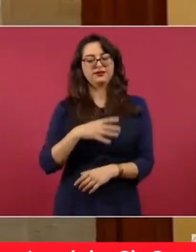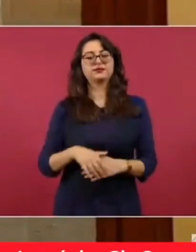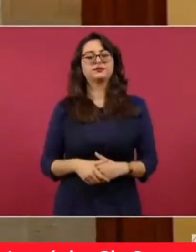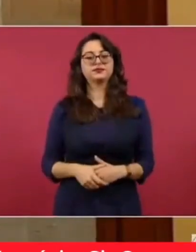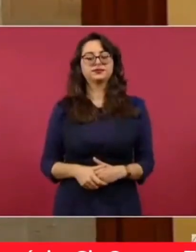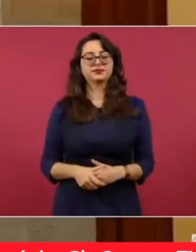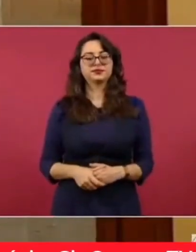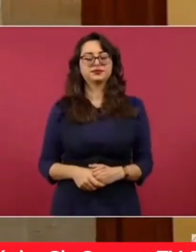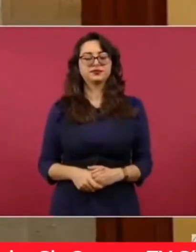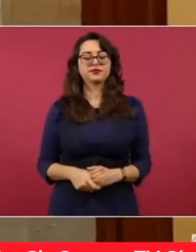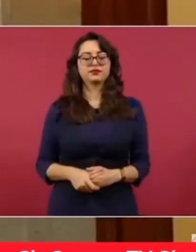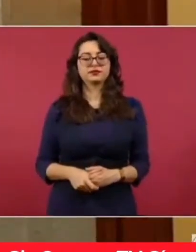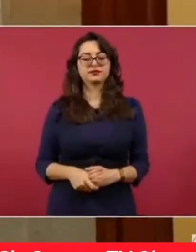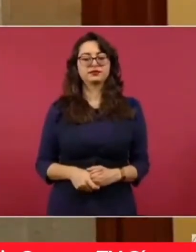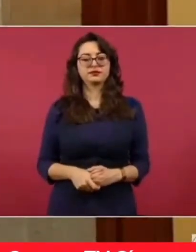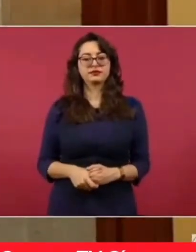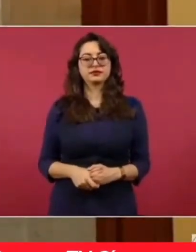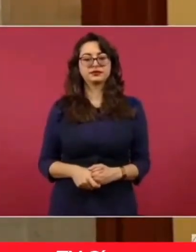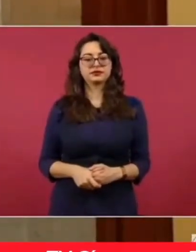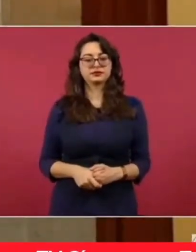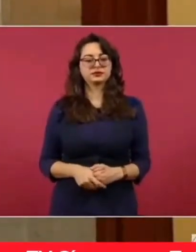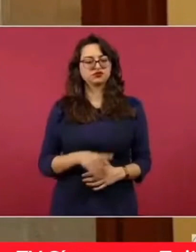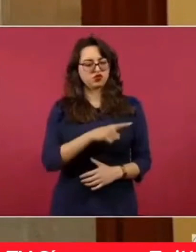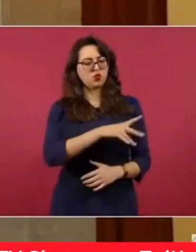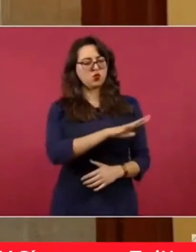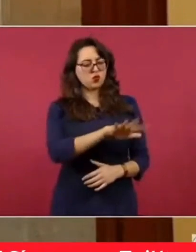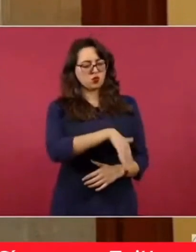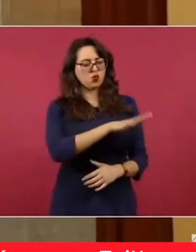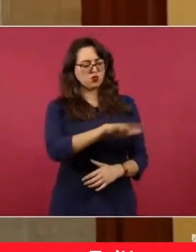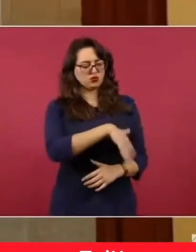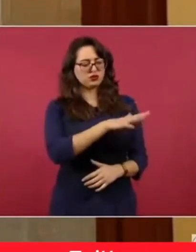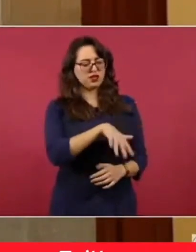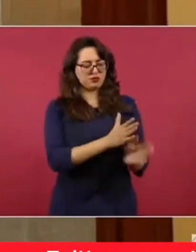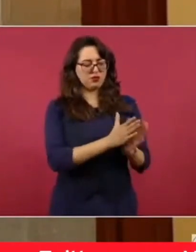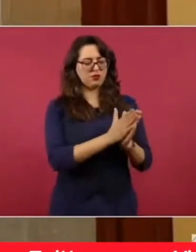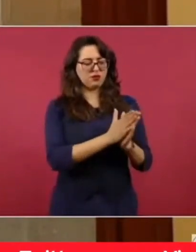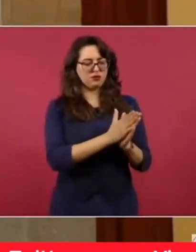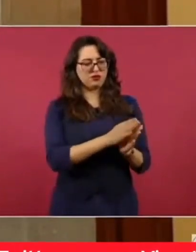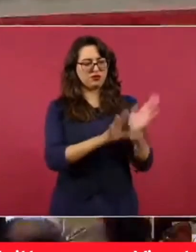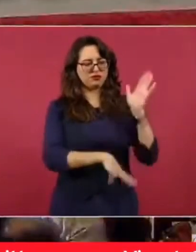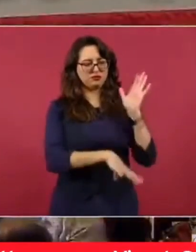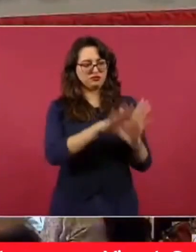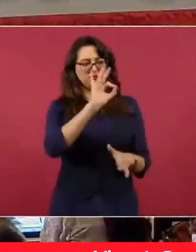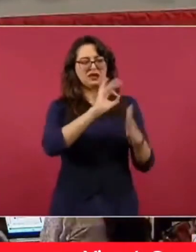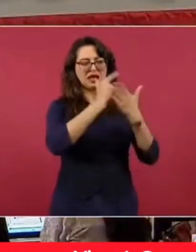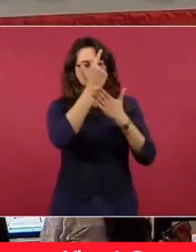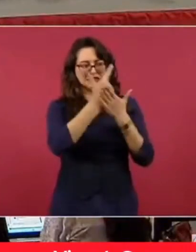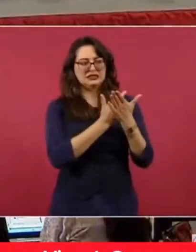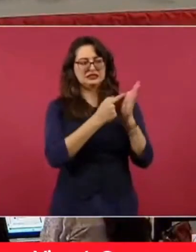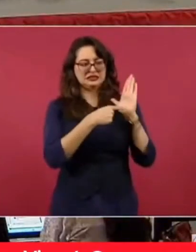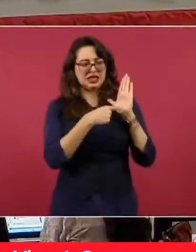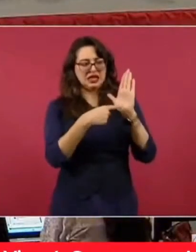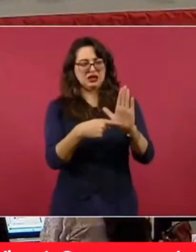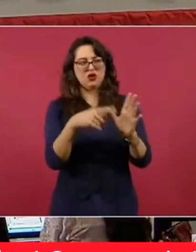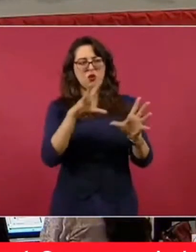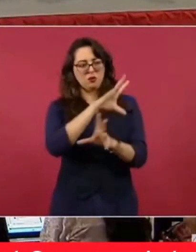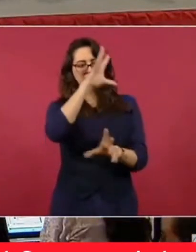¿Por qué no pones la descripción o el artículo? Porque hay otros nombres